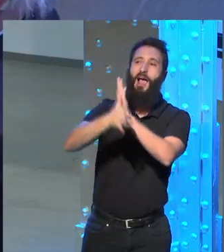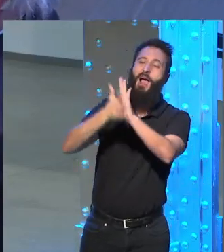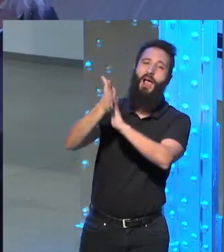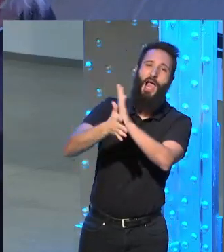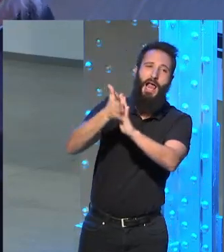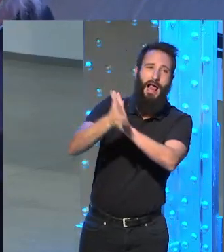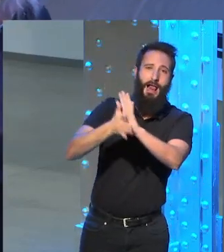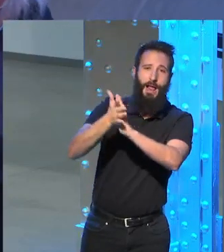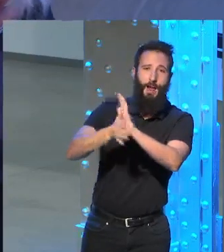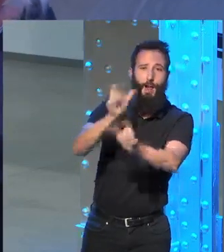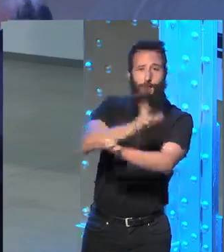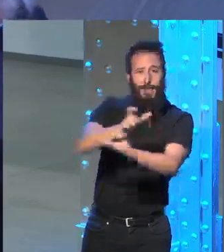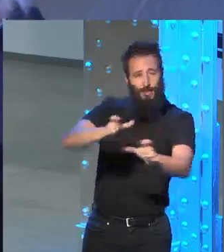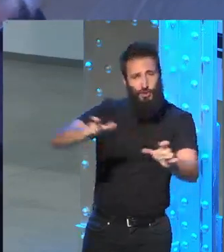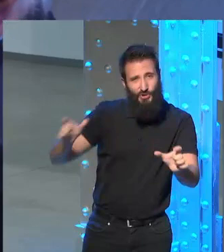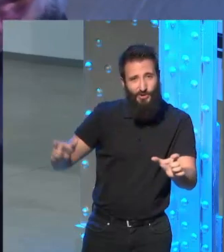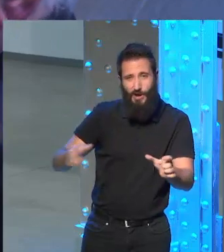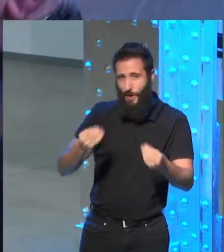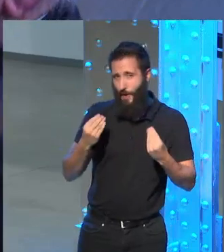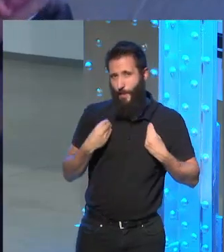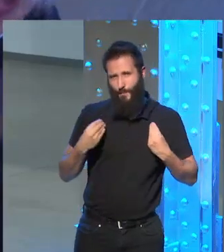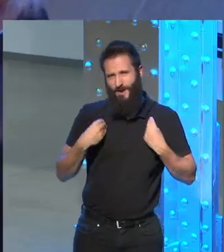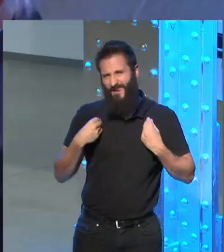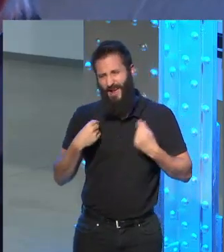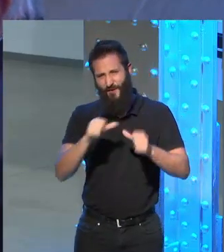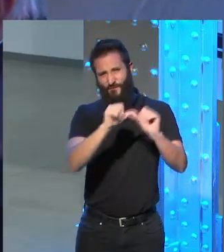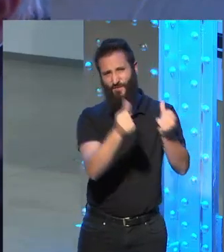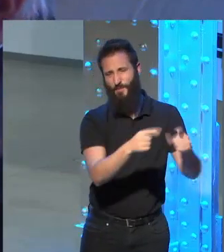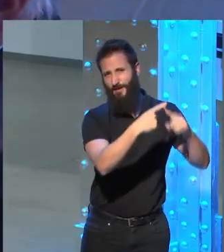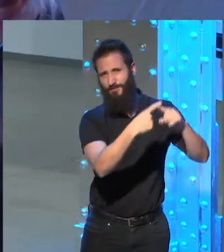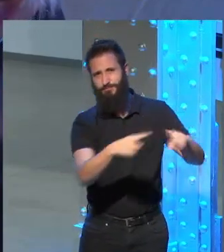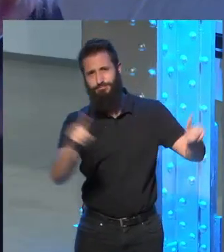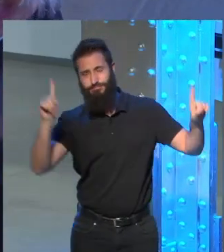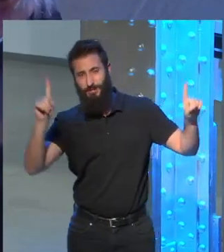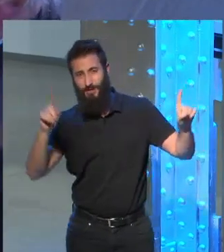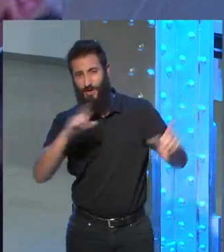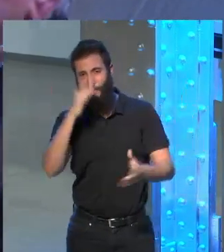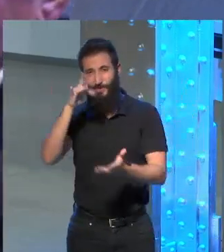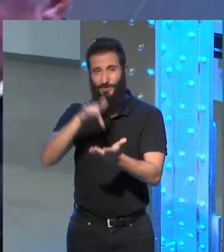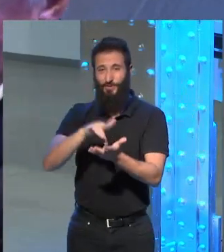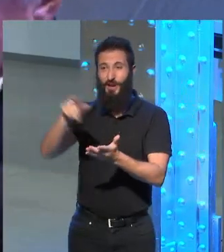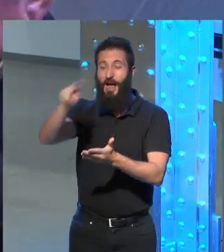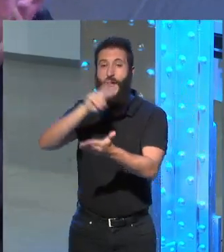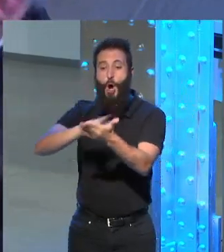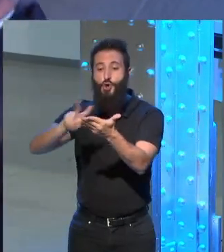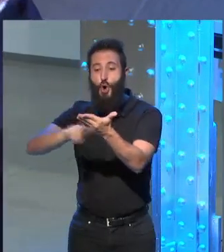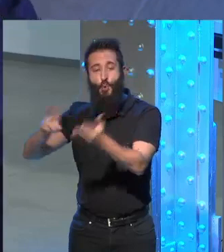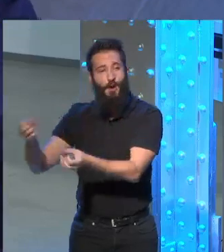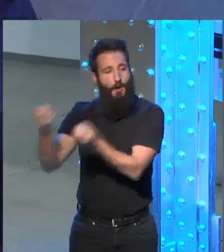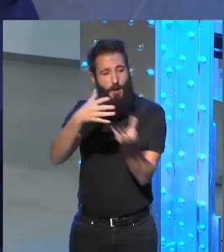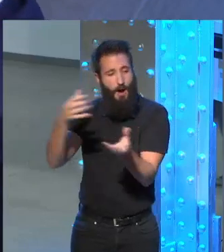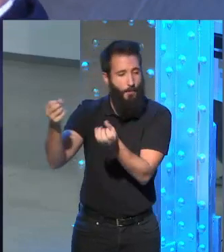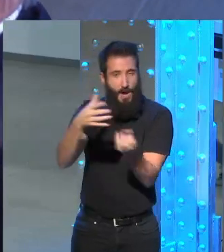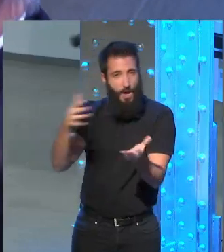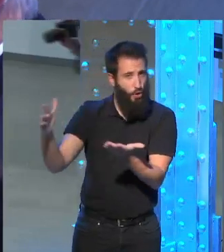de gentes que vivían de una manera muy distinta como ellas eran lo que les había dicho la novela lo que